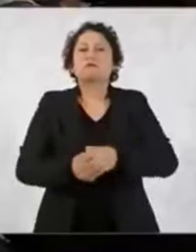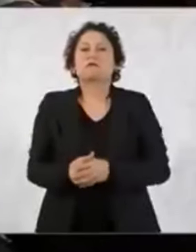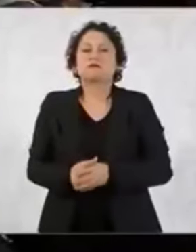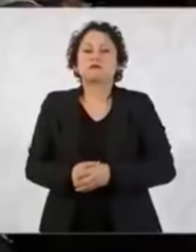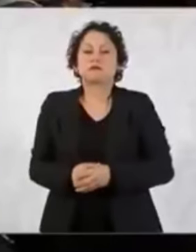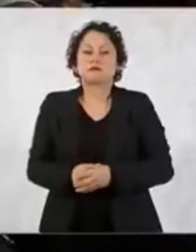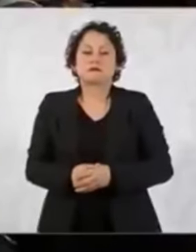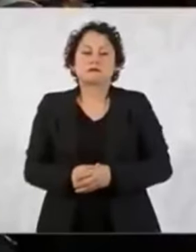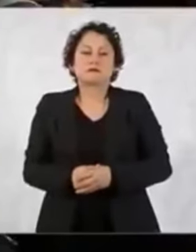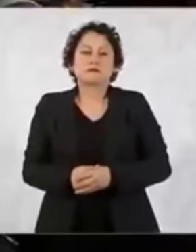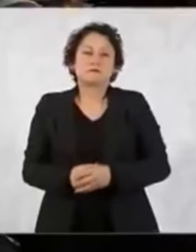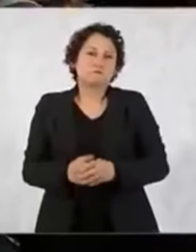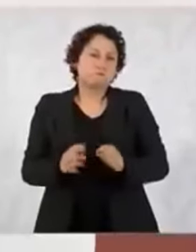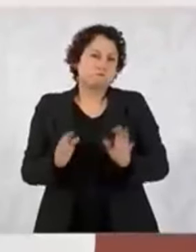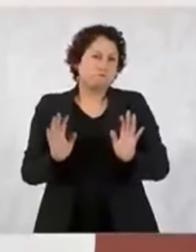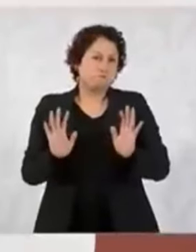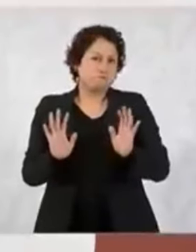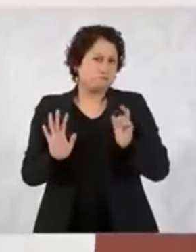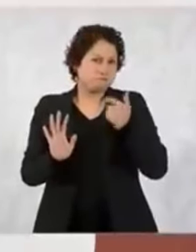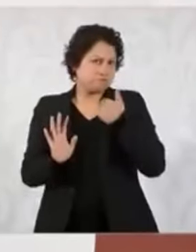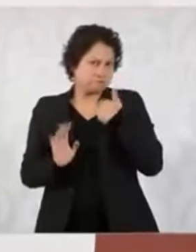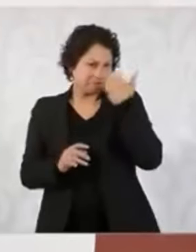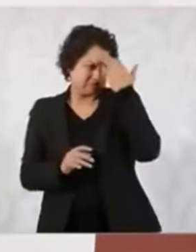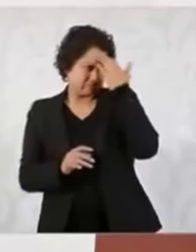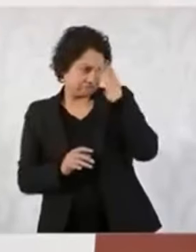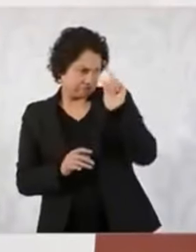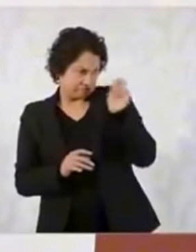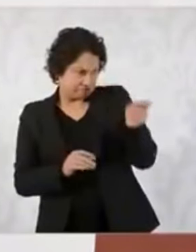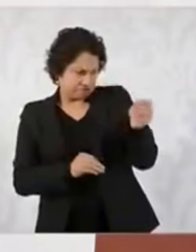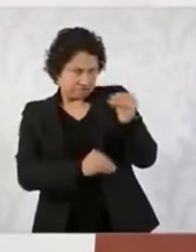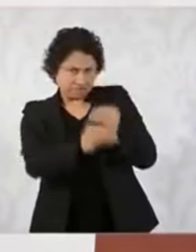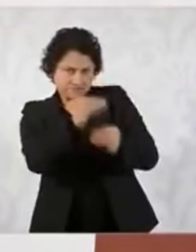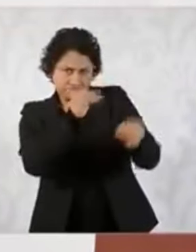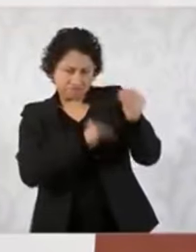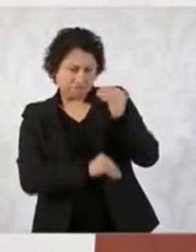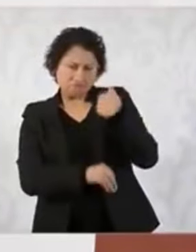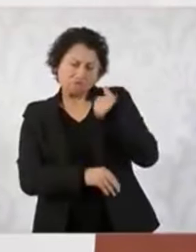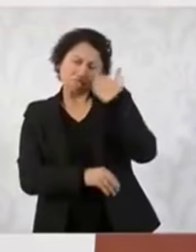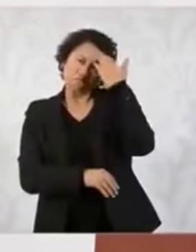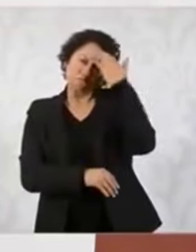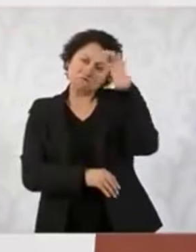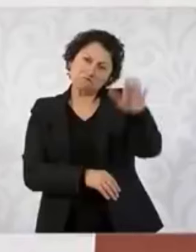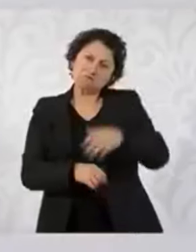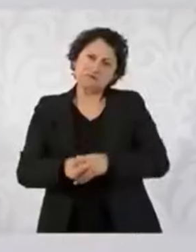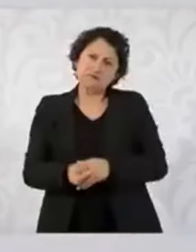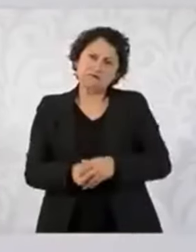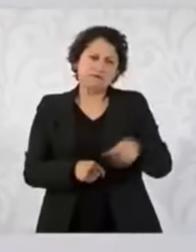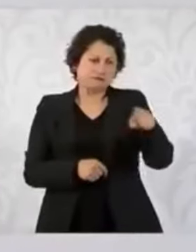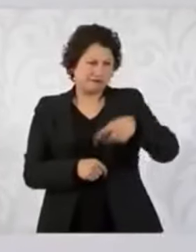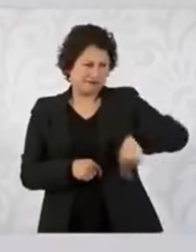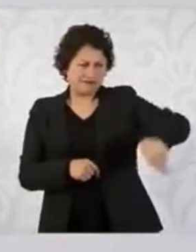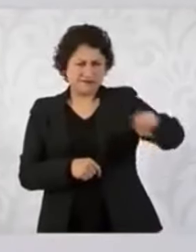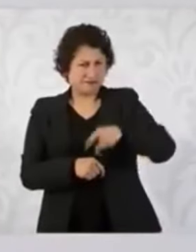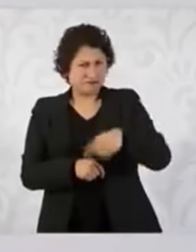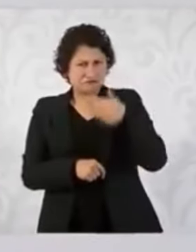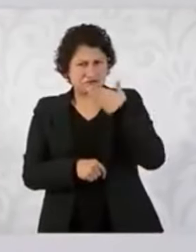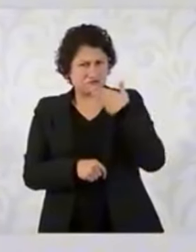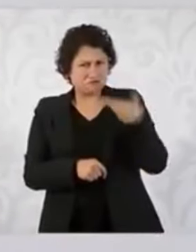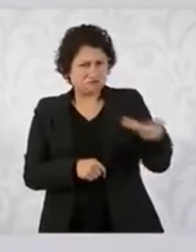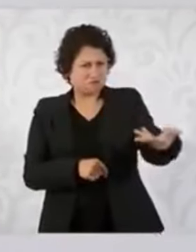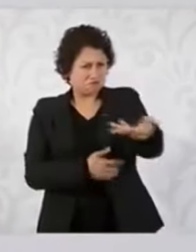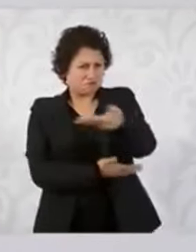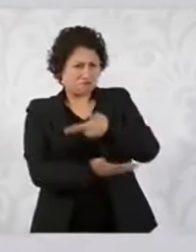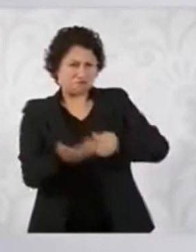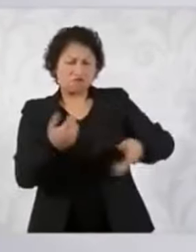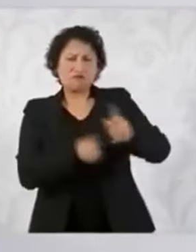Tengo conocimiento de que haya conflicto ahí, hay muy buena relación entre todos los